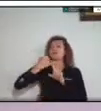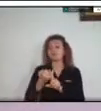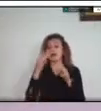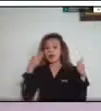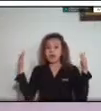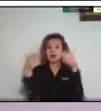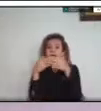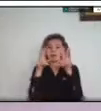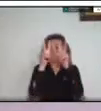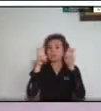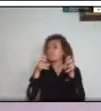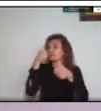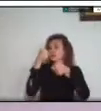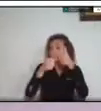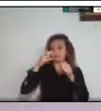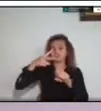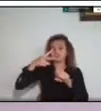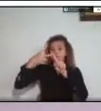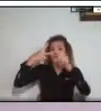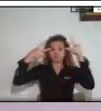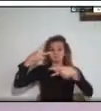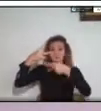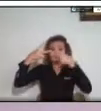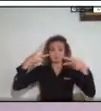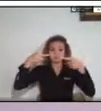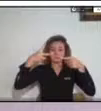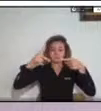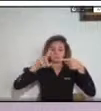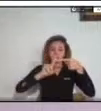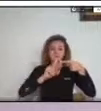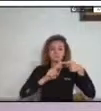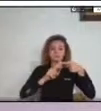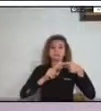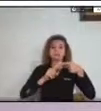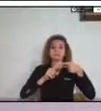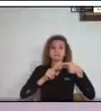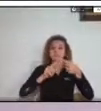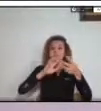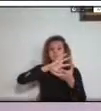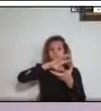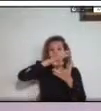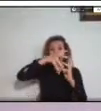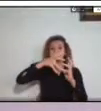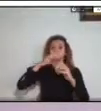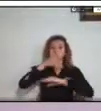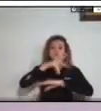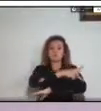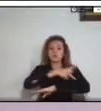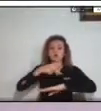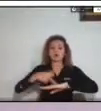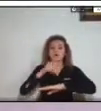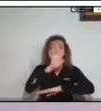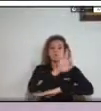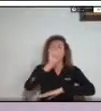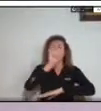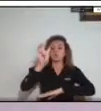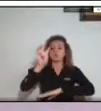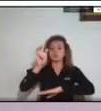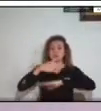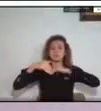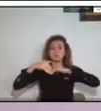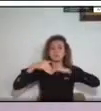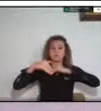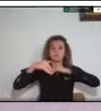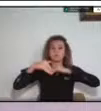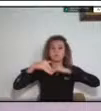temas relacionados con la inestabilidad geológica del kilómetro 58 en la vía Bogotá-Villavicencio, el estudio de las